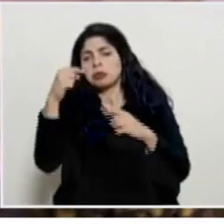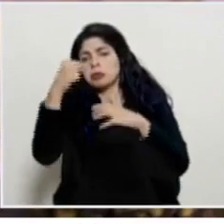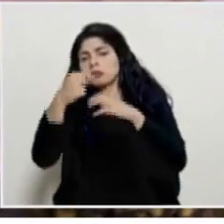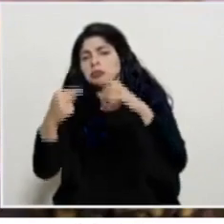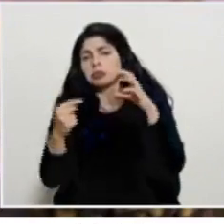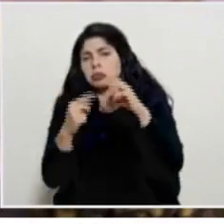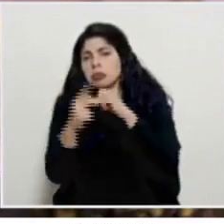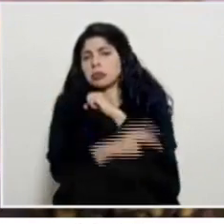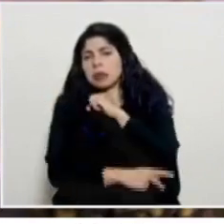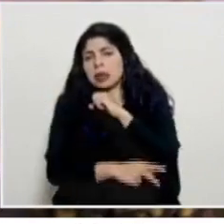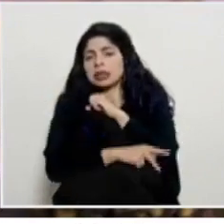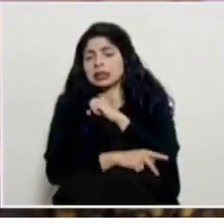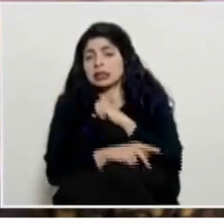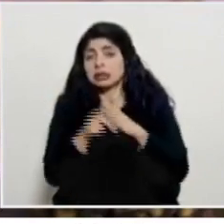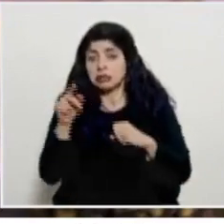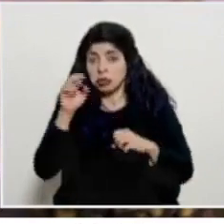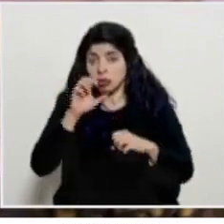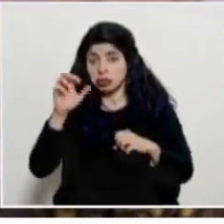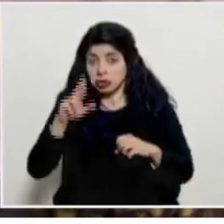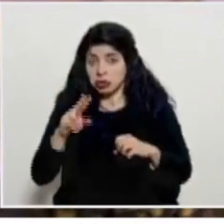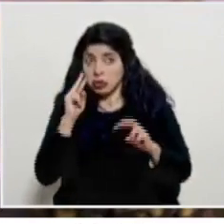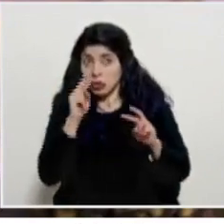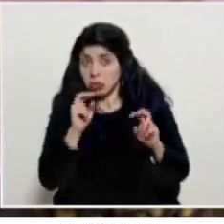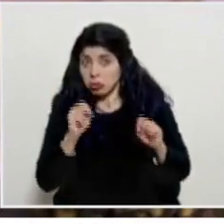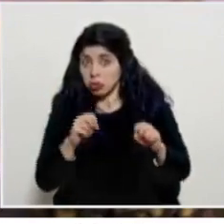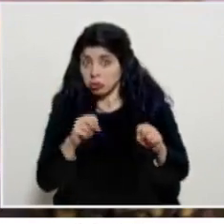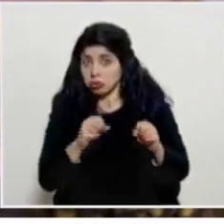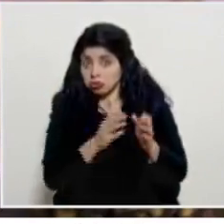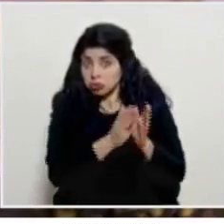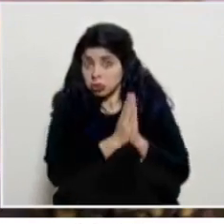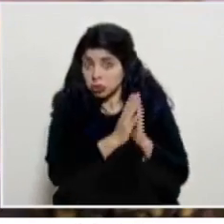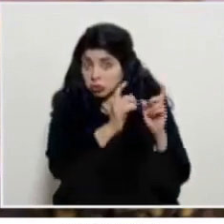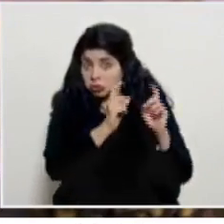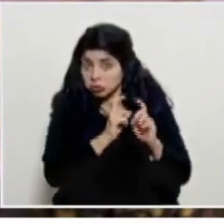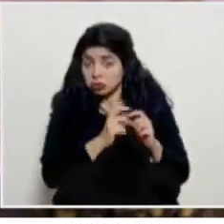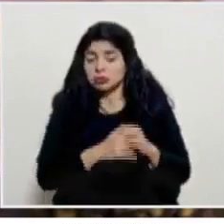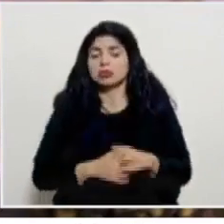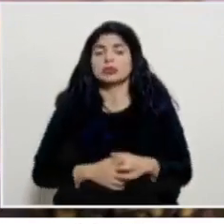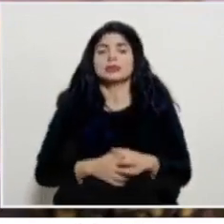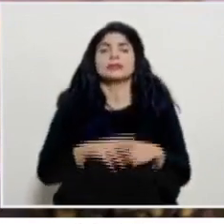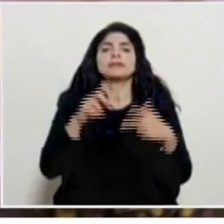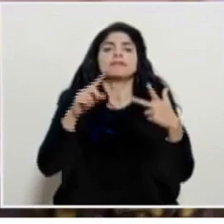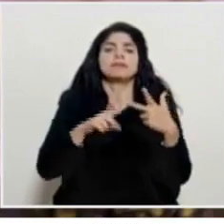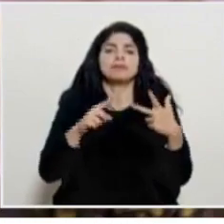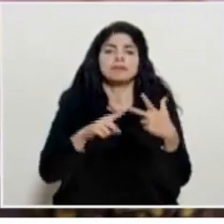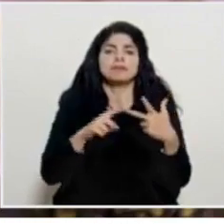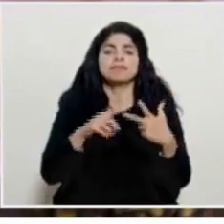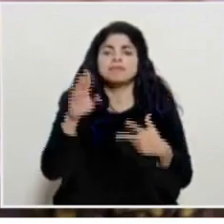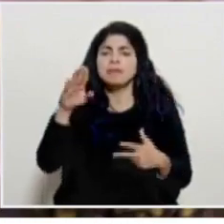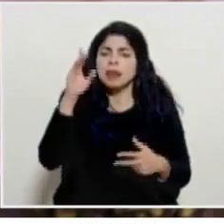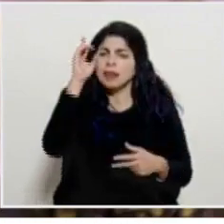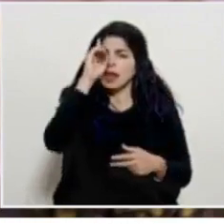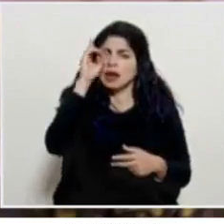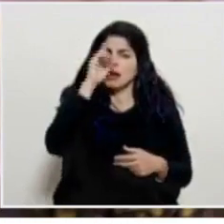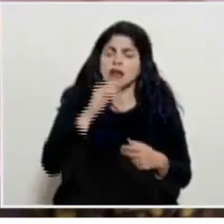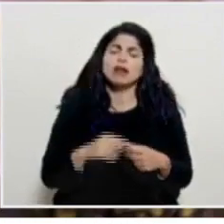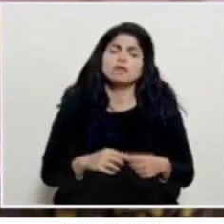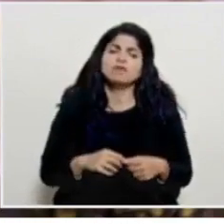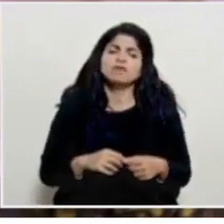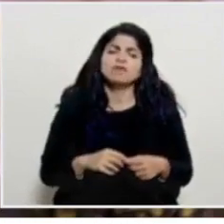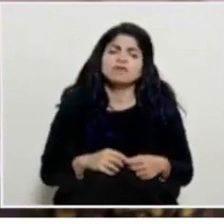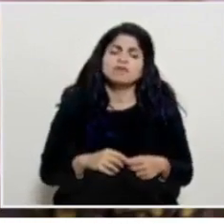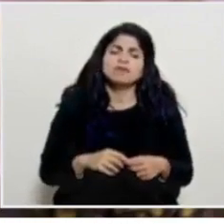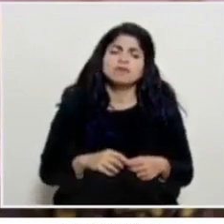continentes si la está evaluando Costa Rica esta posibilidad y tercero don Daniel ante